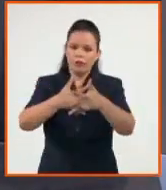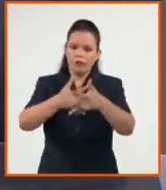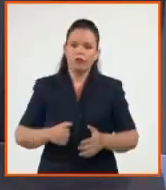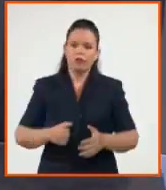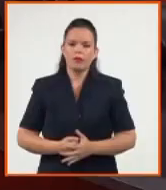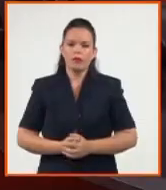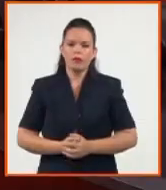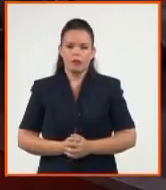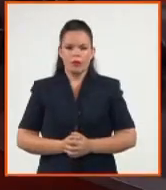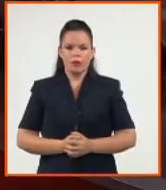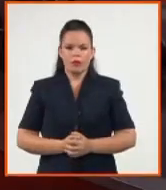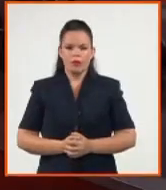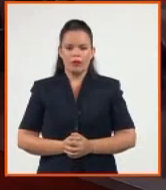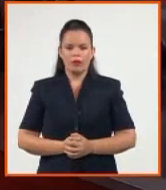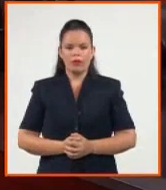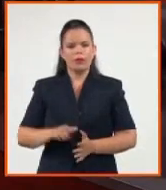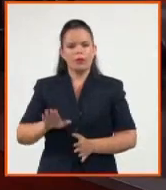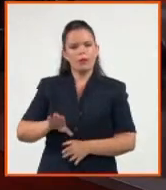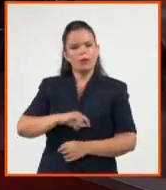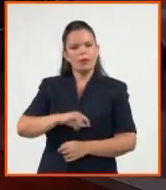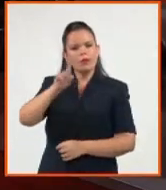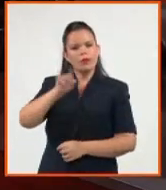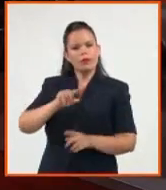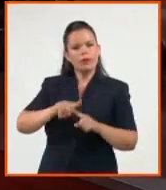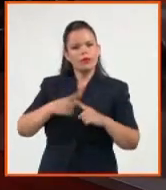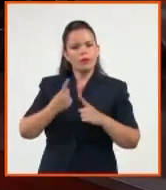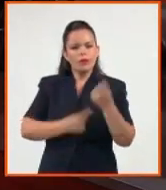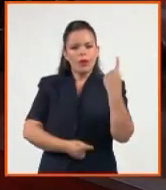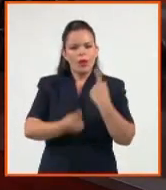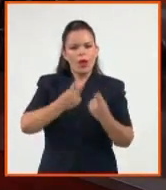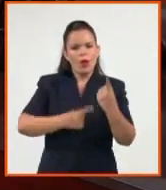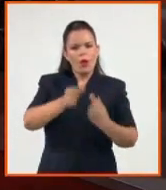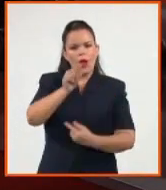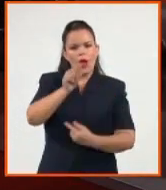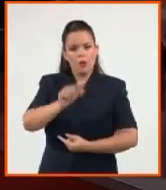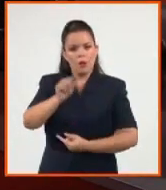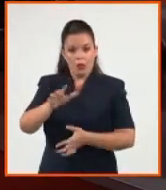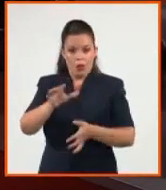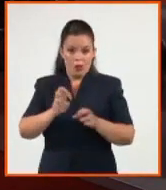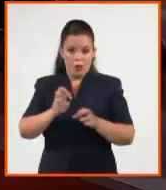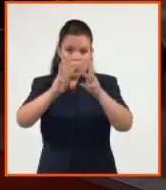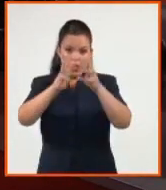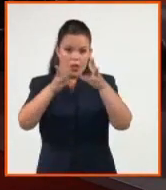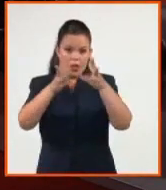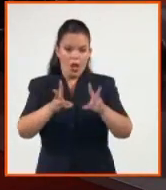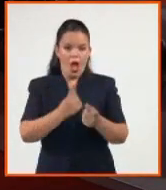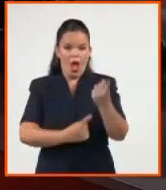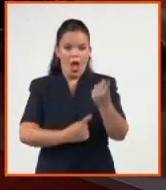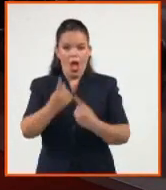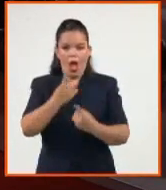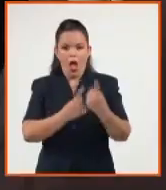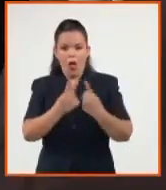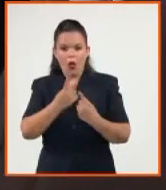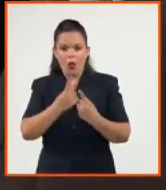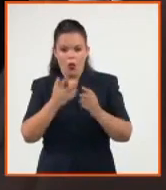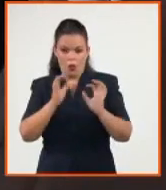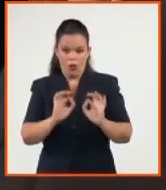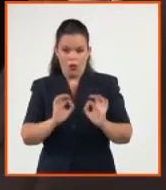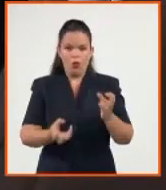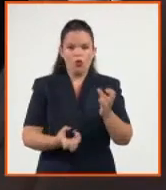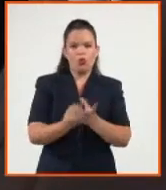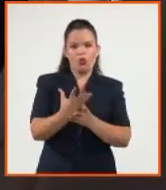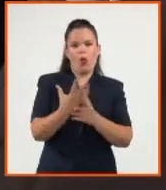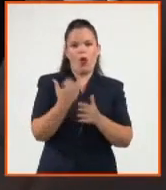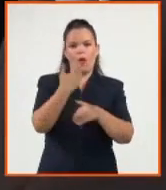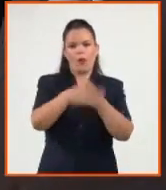los Antonetti y otros personajes de la internet que han estado, fueron articuladores del 11 de julio y de los sucesos